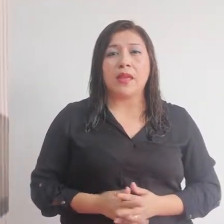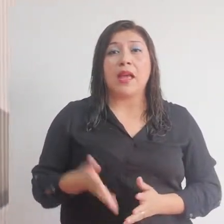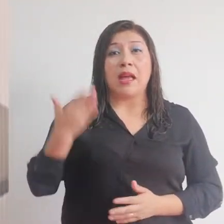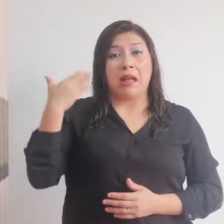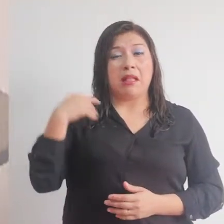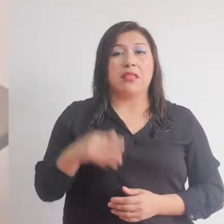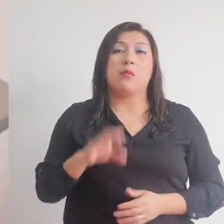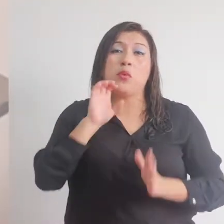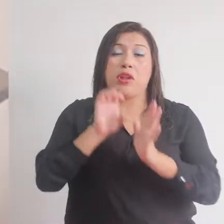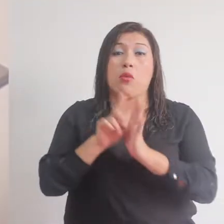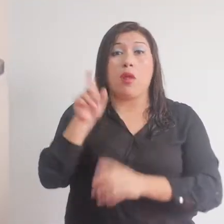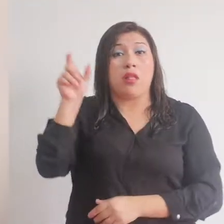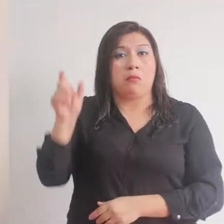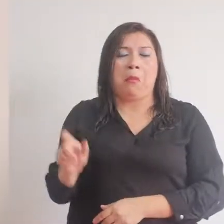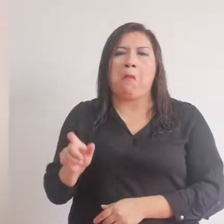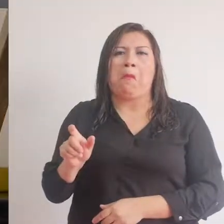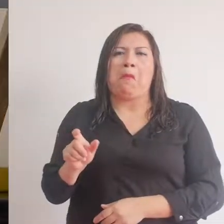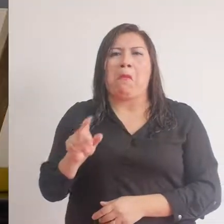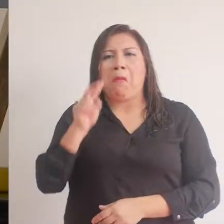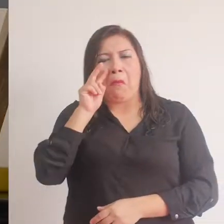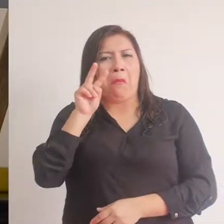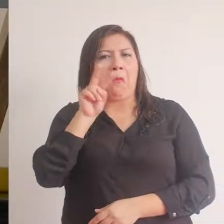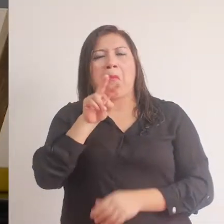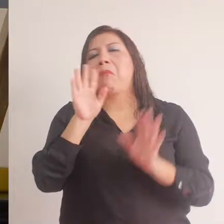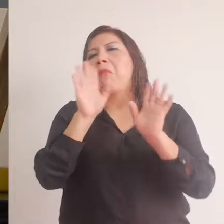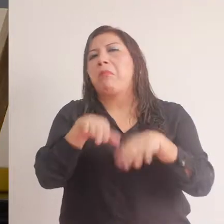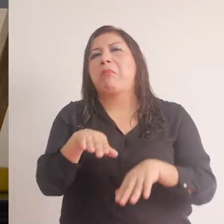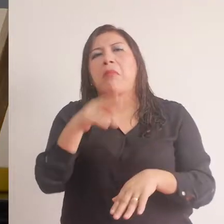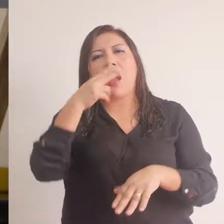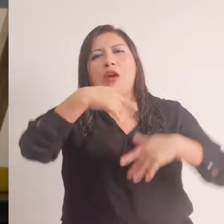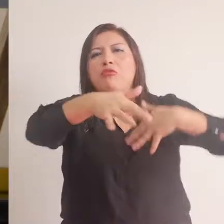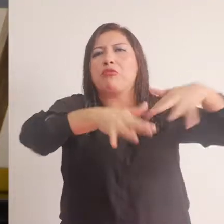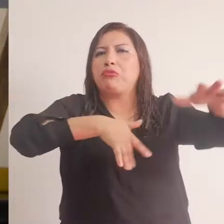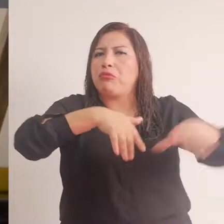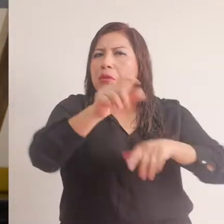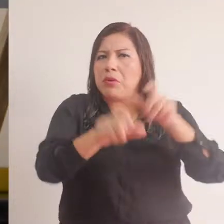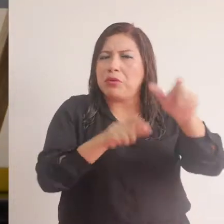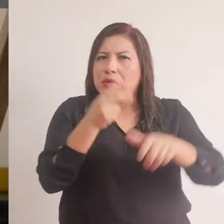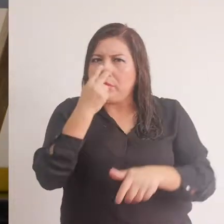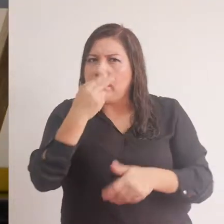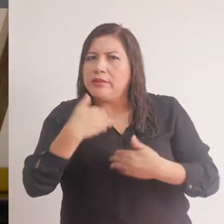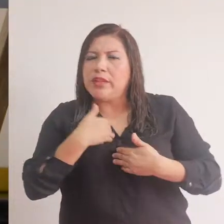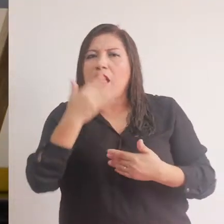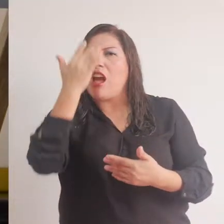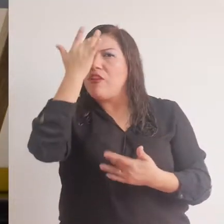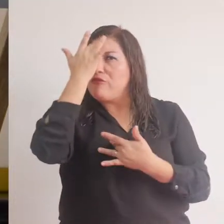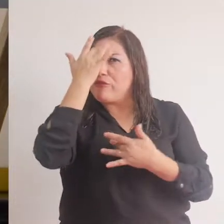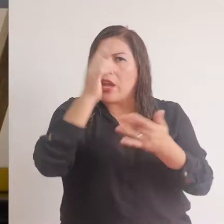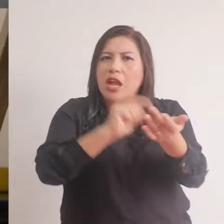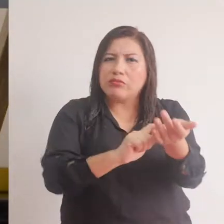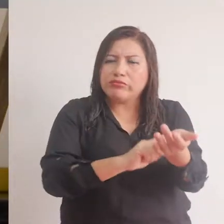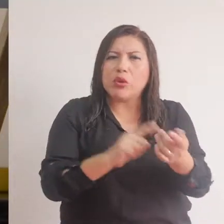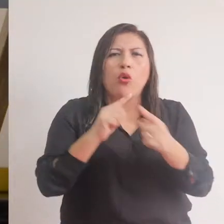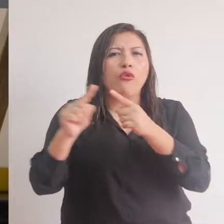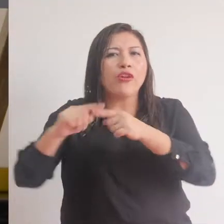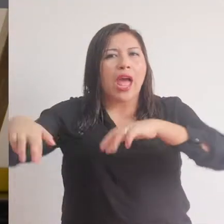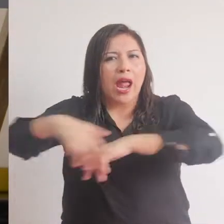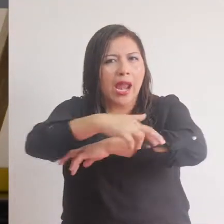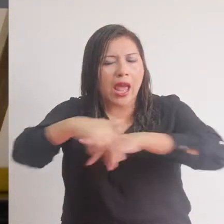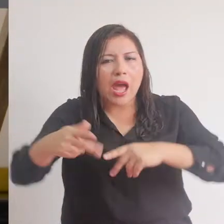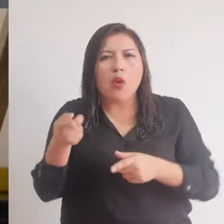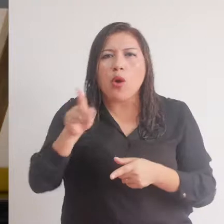Antes uno no se daba cuenta a veces de las limitaciones que puede haber en la calle o en los distintos lugares donde uno va.